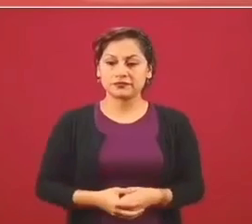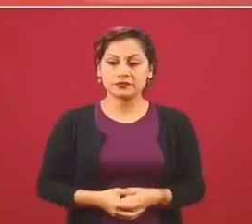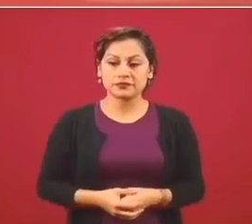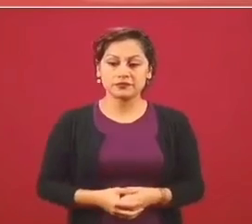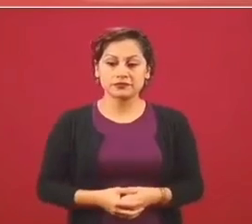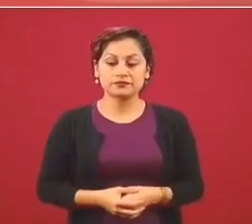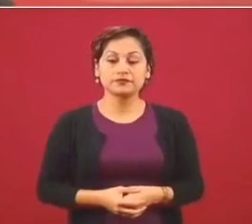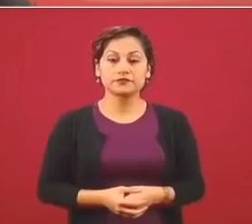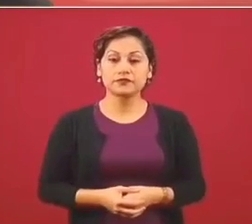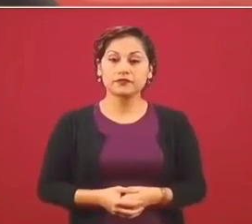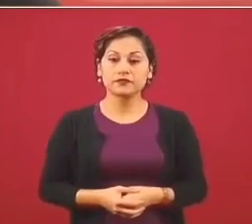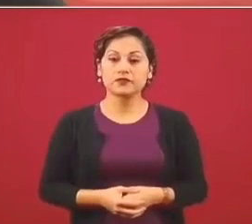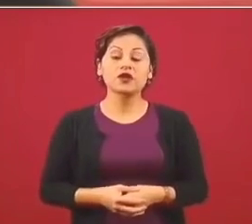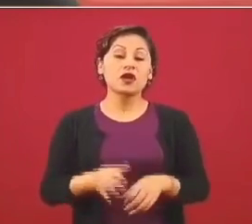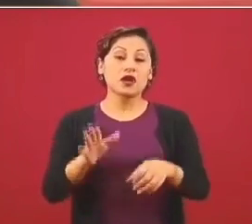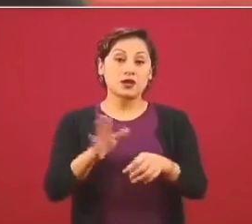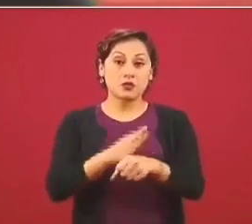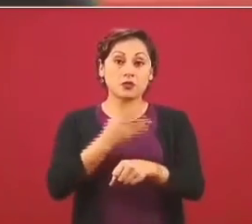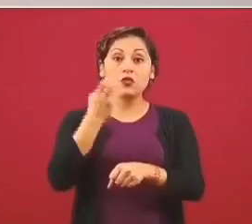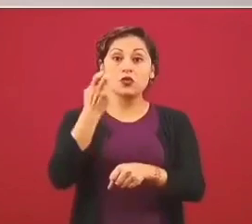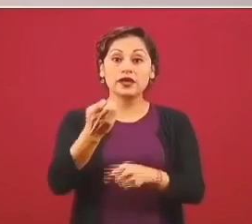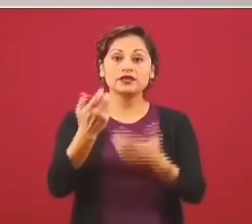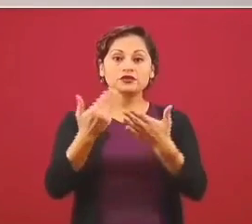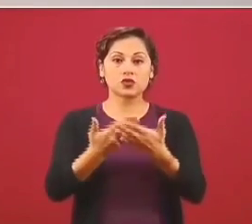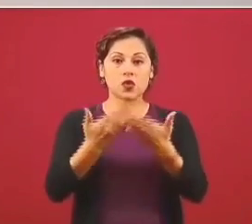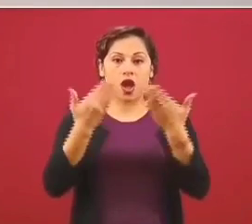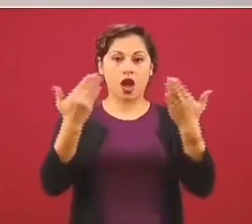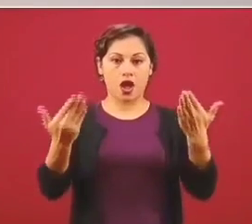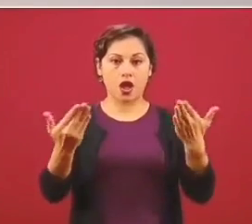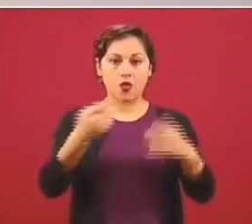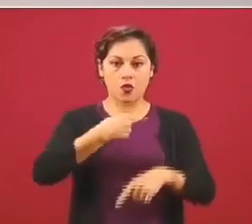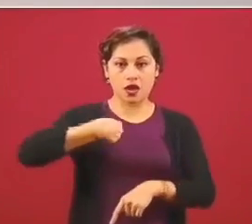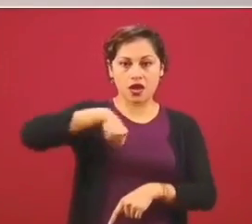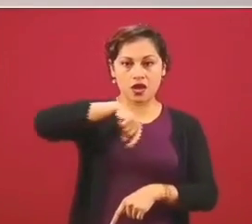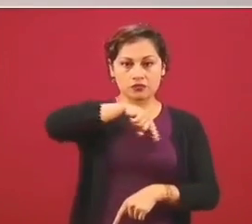Entonces, estamos limpiando, barriendo.